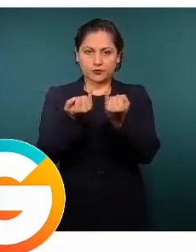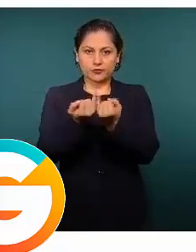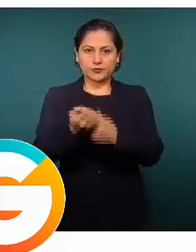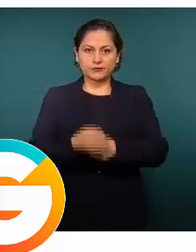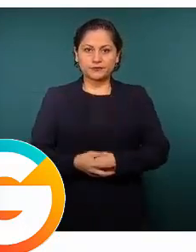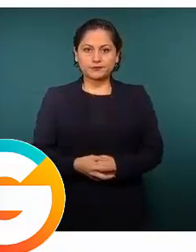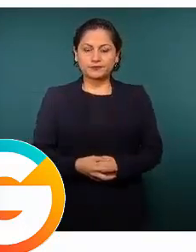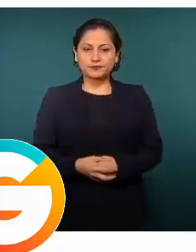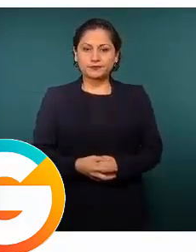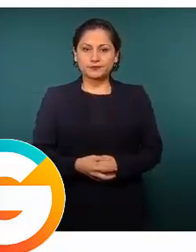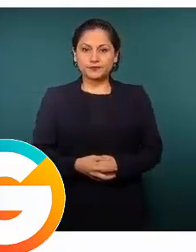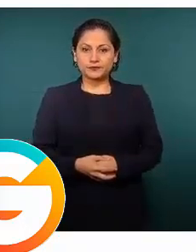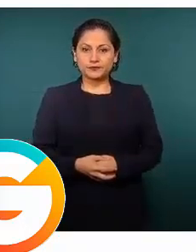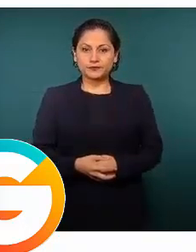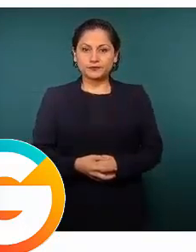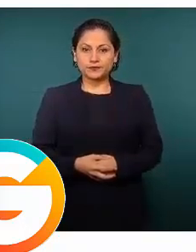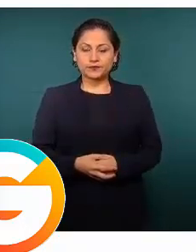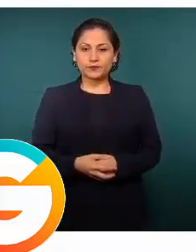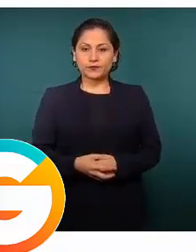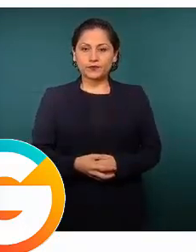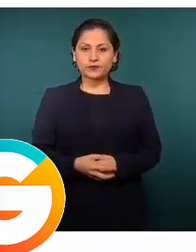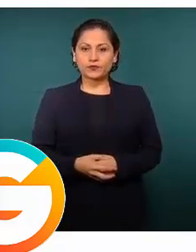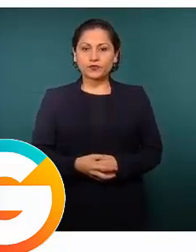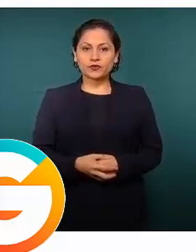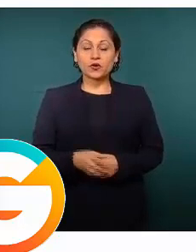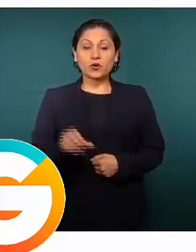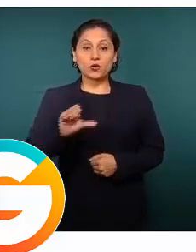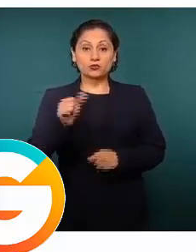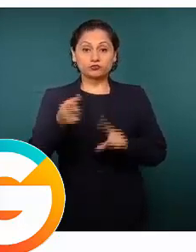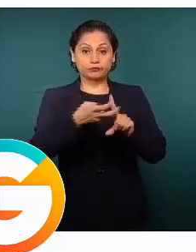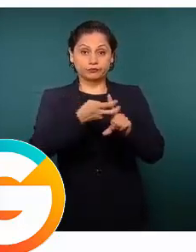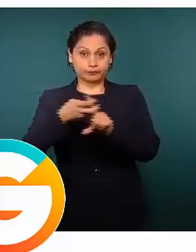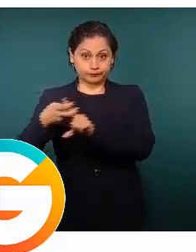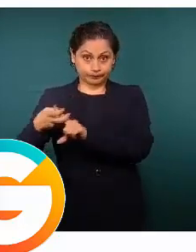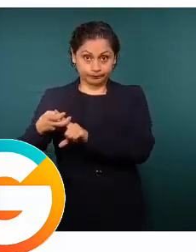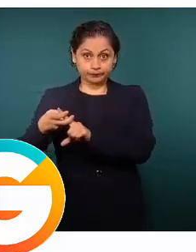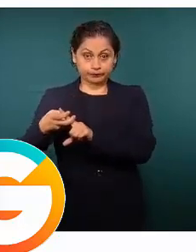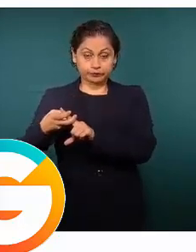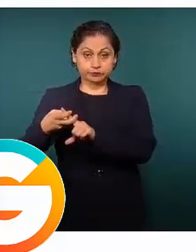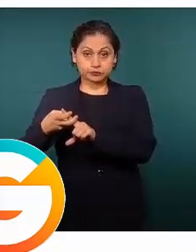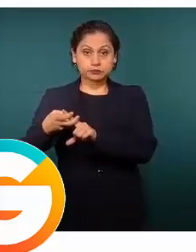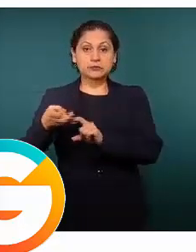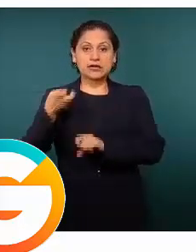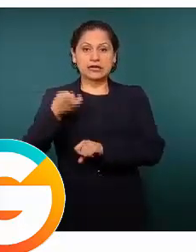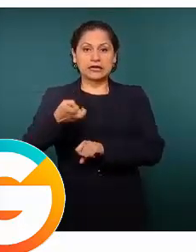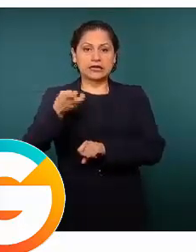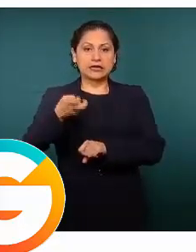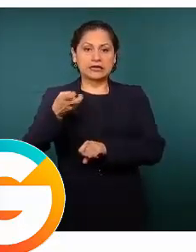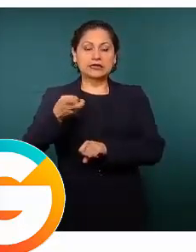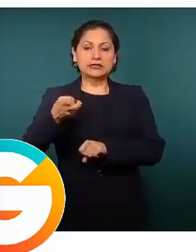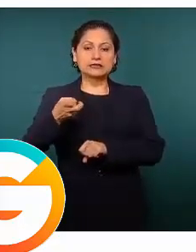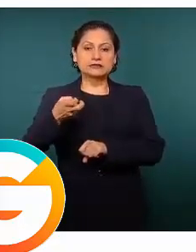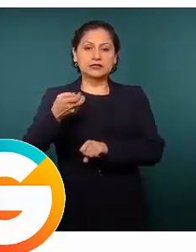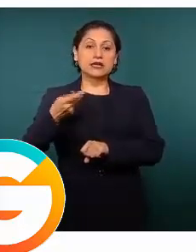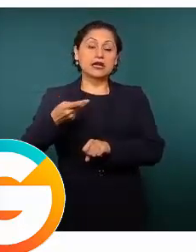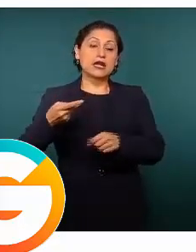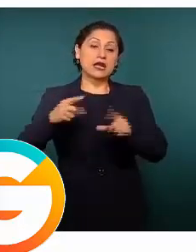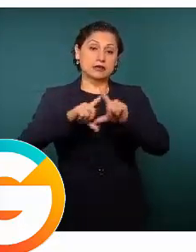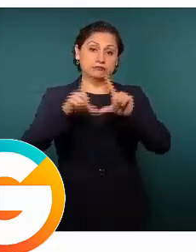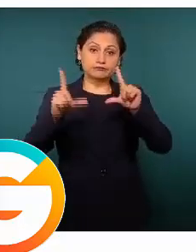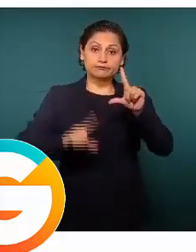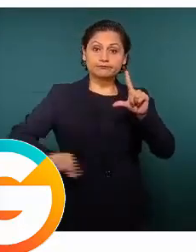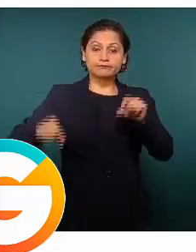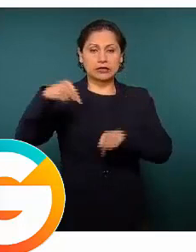La que sigue, por favor, el secuestro, que citaba, que tiene de los primeros lugares a nivel nacional, también